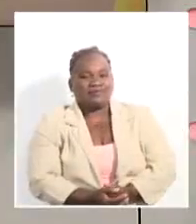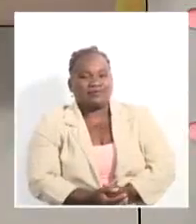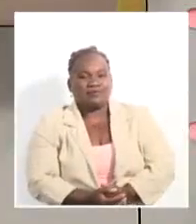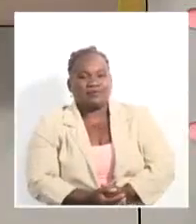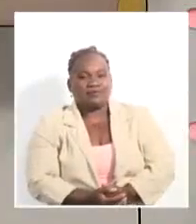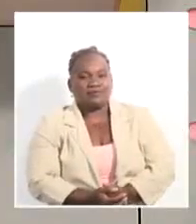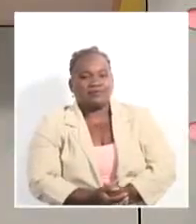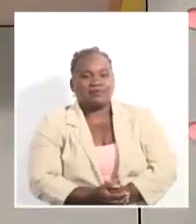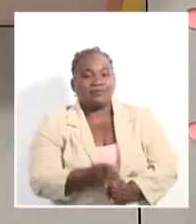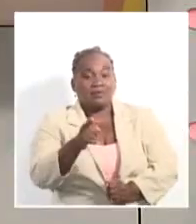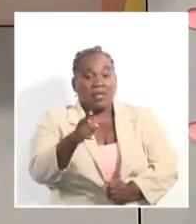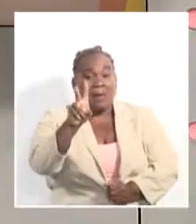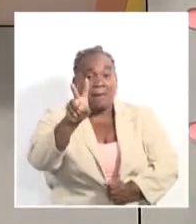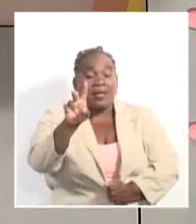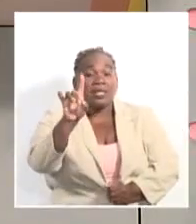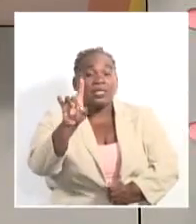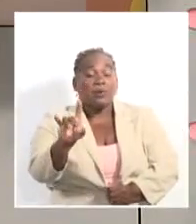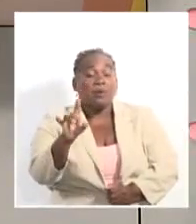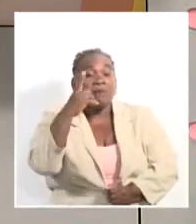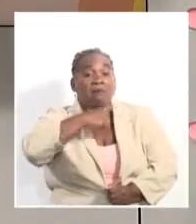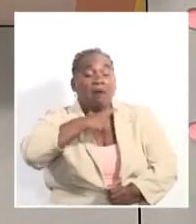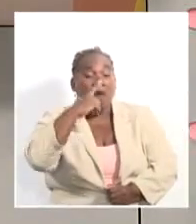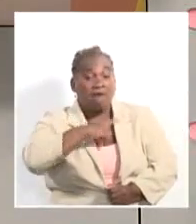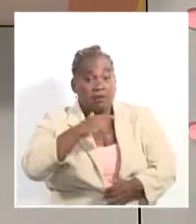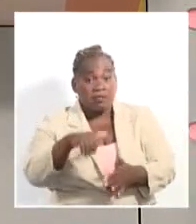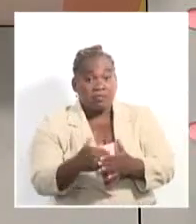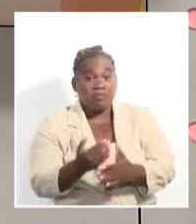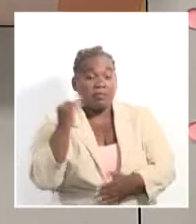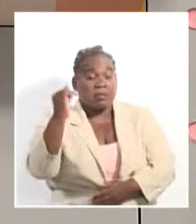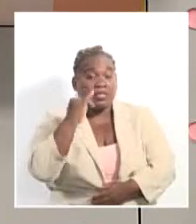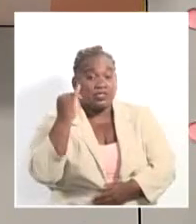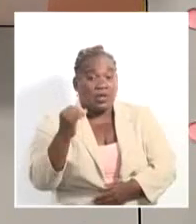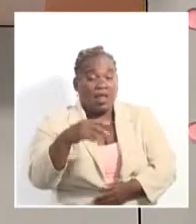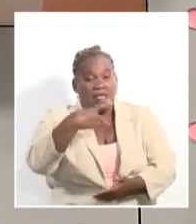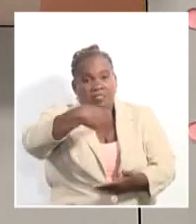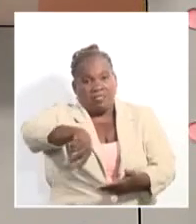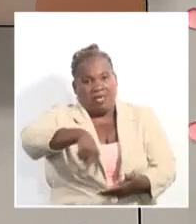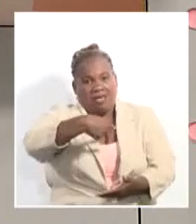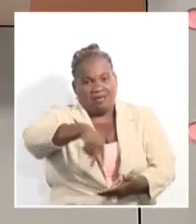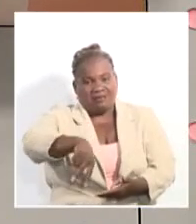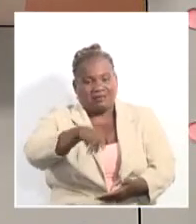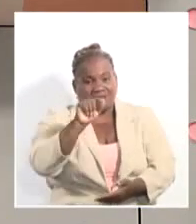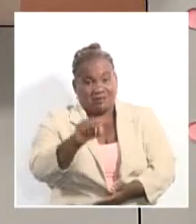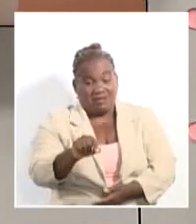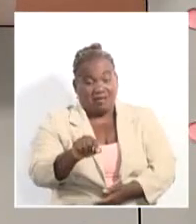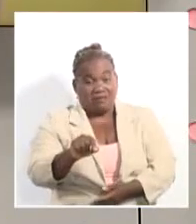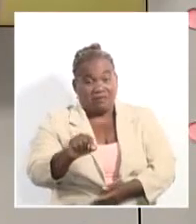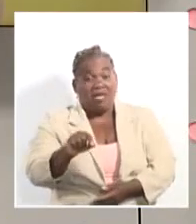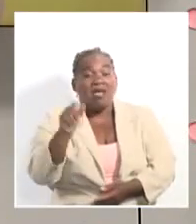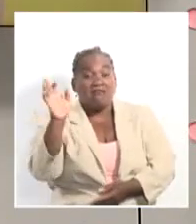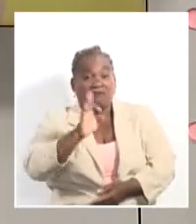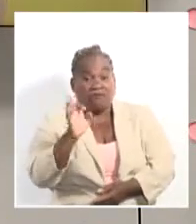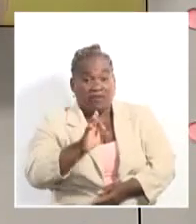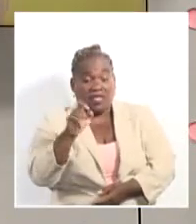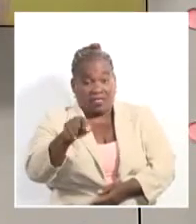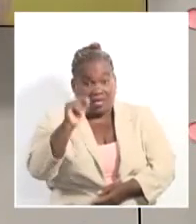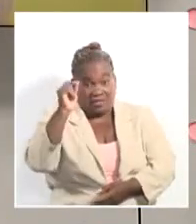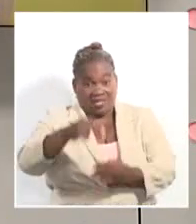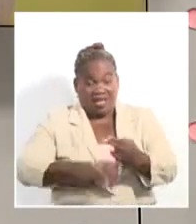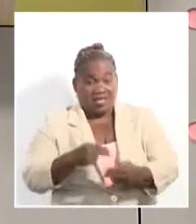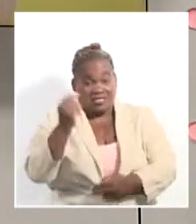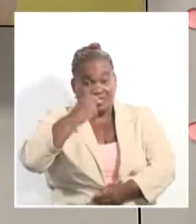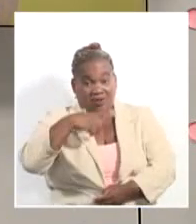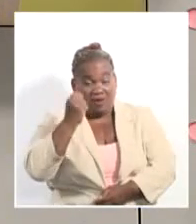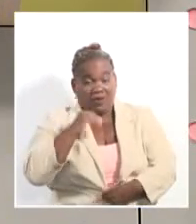El venidero 29 de abril se celebra el Día Internacional de la Danza. La festividad será el motivo para desarrollar en Ciego de Ávila la